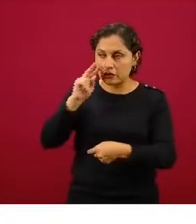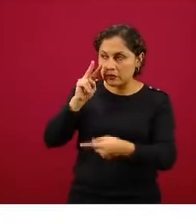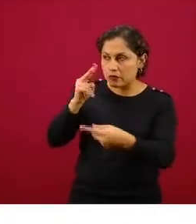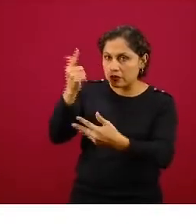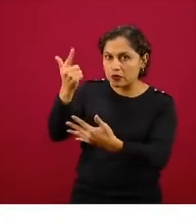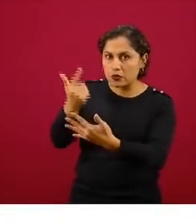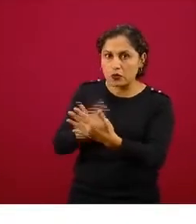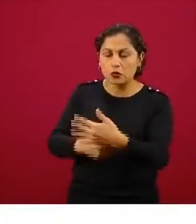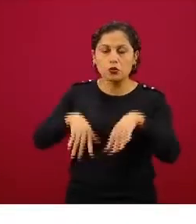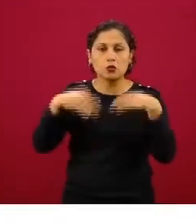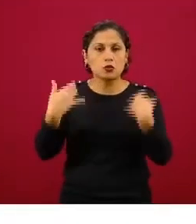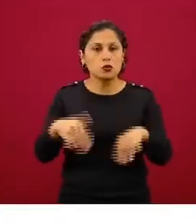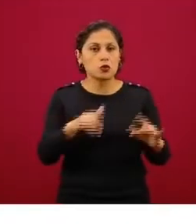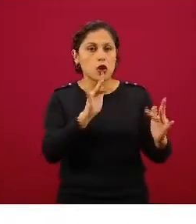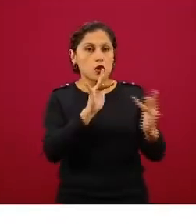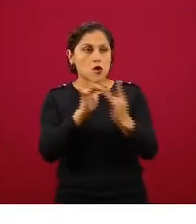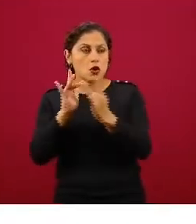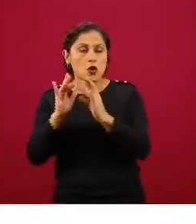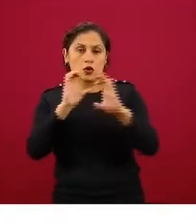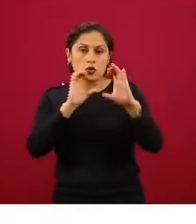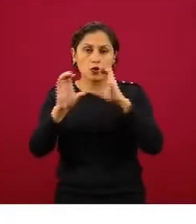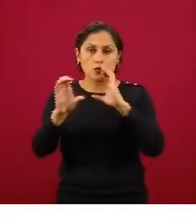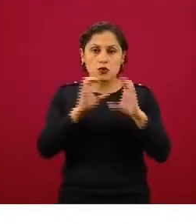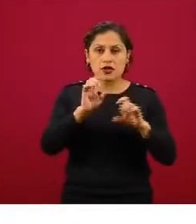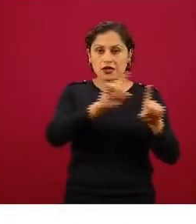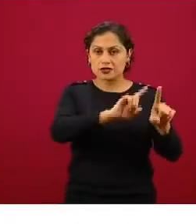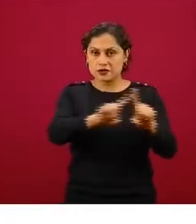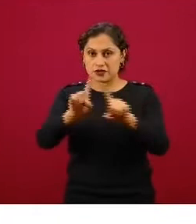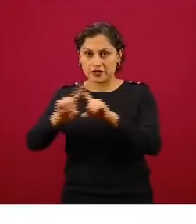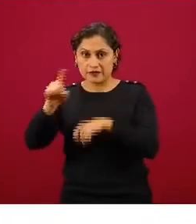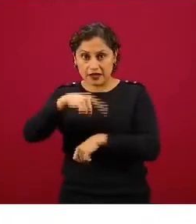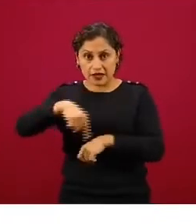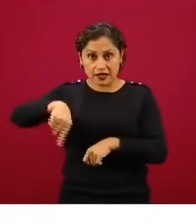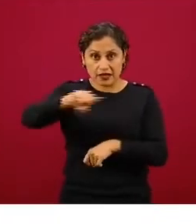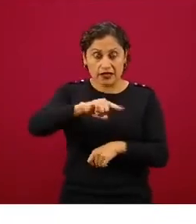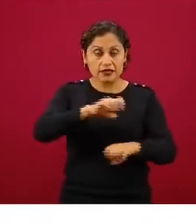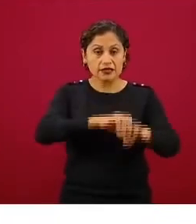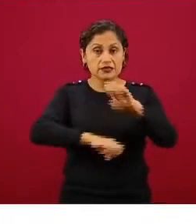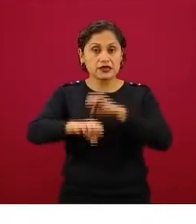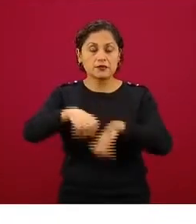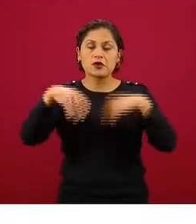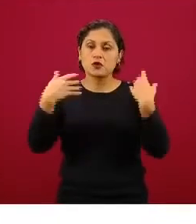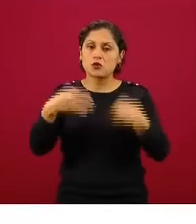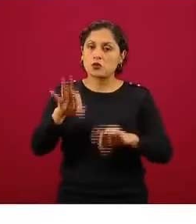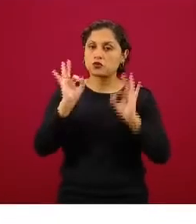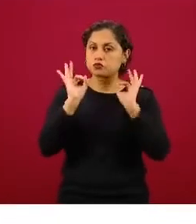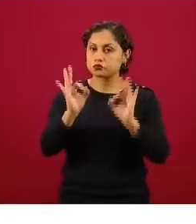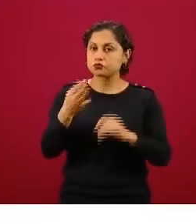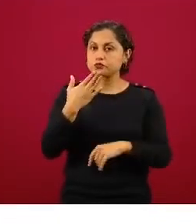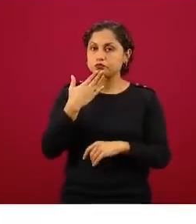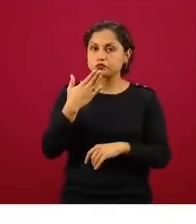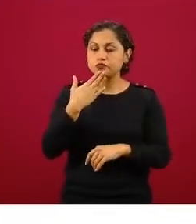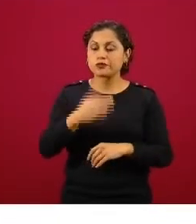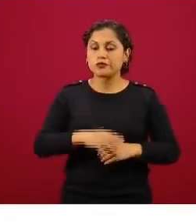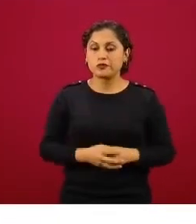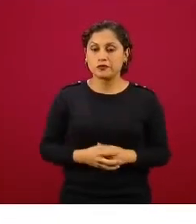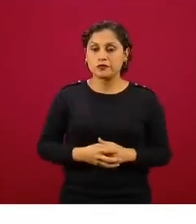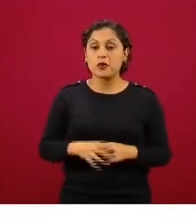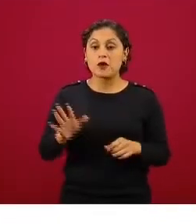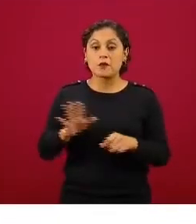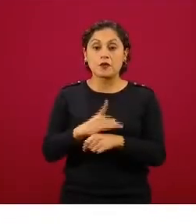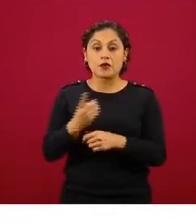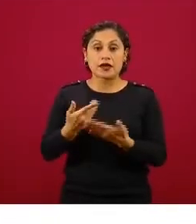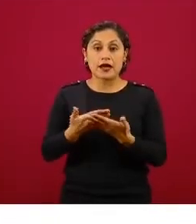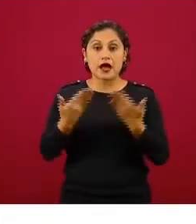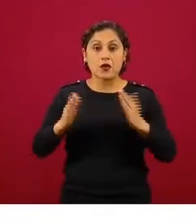todos estos sectores a través de las cámaras haya sido positiva en términos de ya ver a los